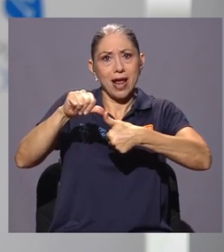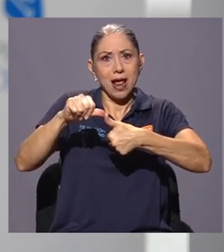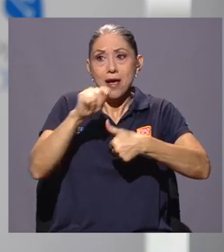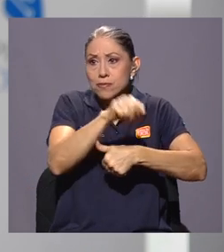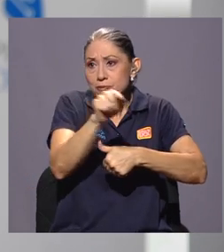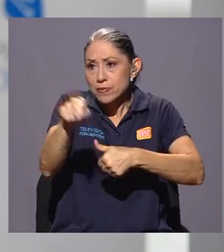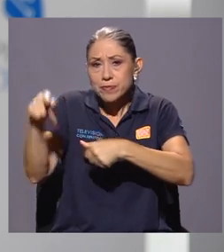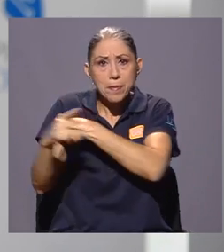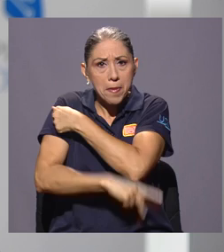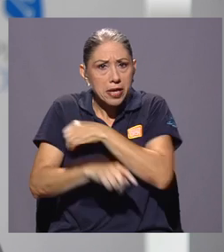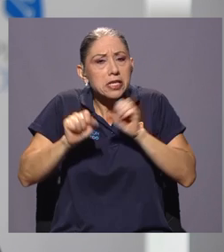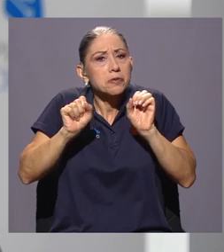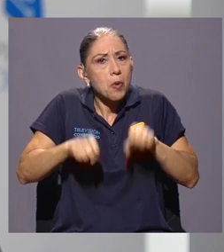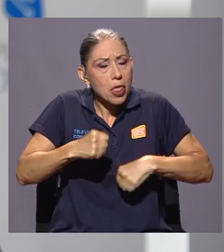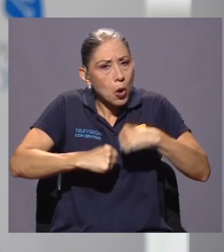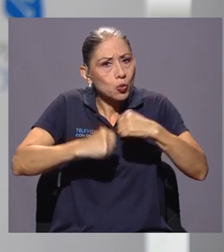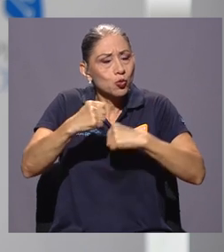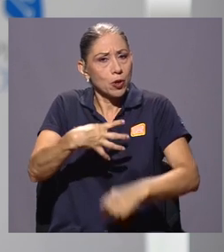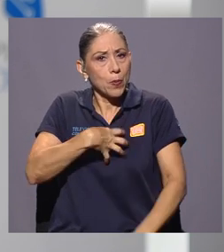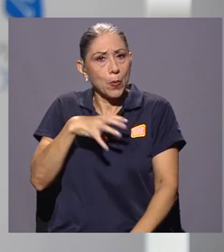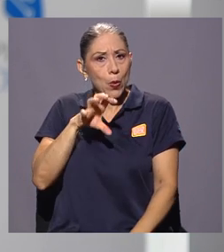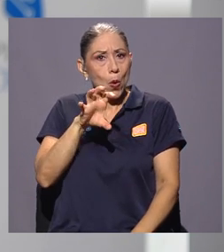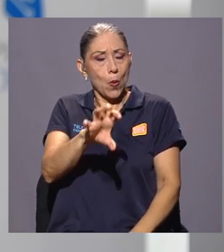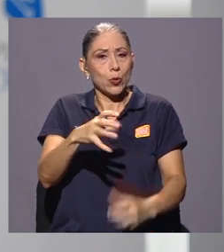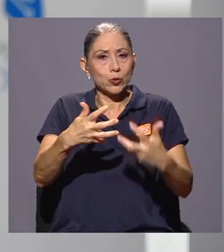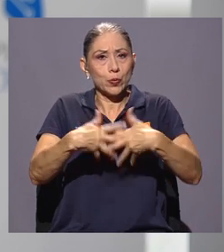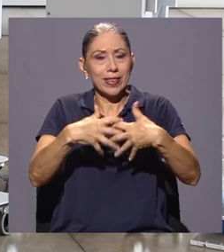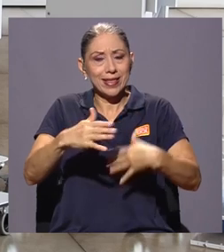puedan construir sus propios ventiladores.